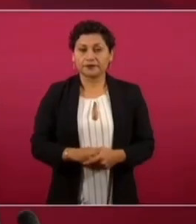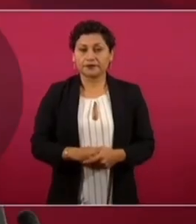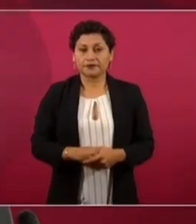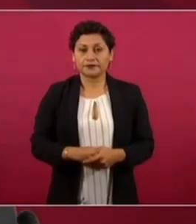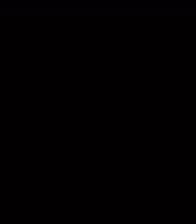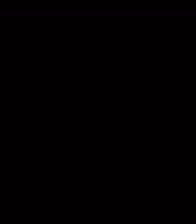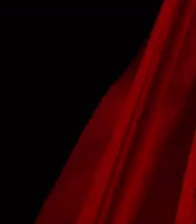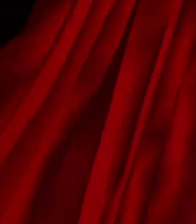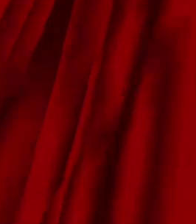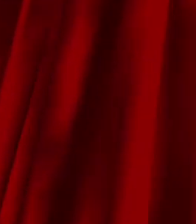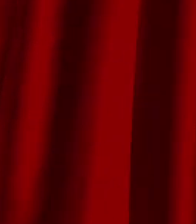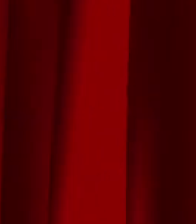impunes. ¡Gracias!